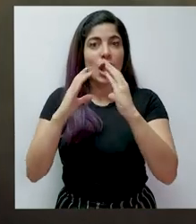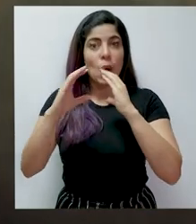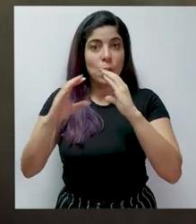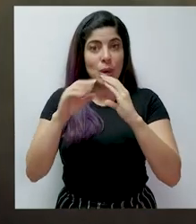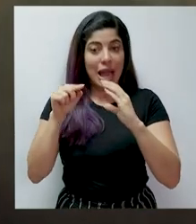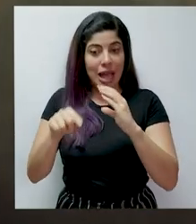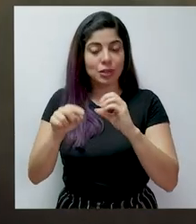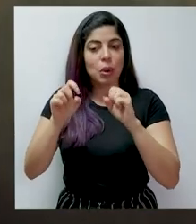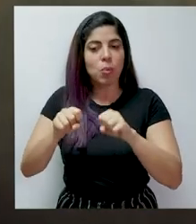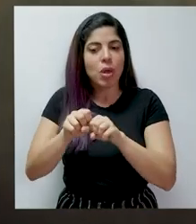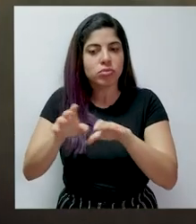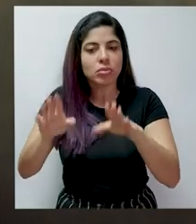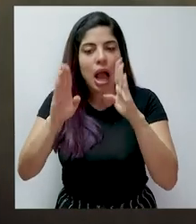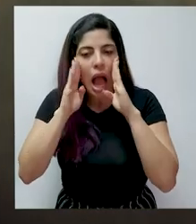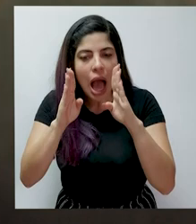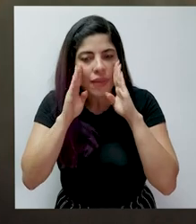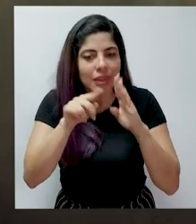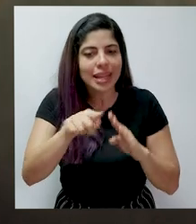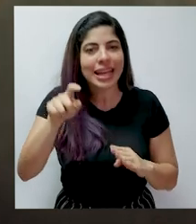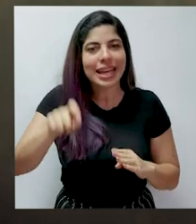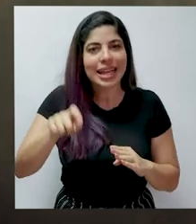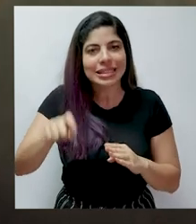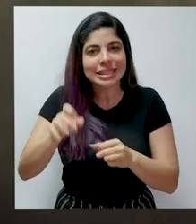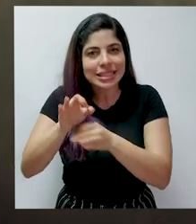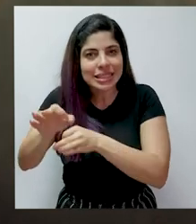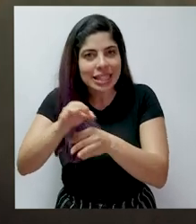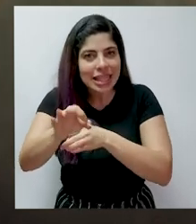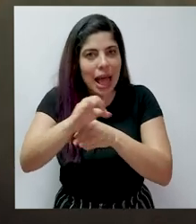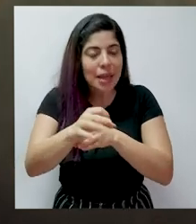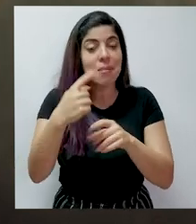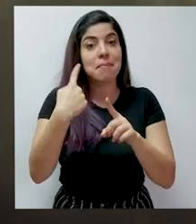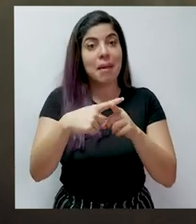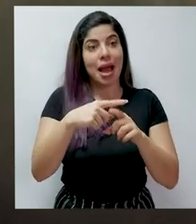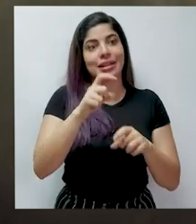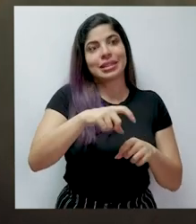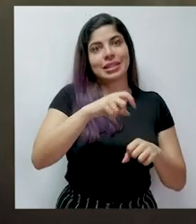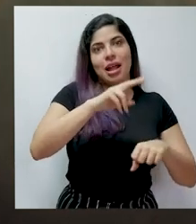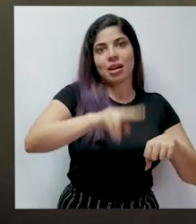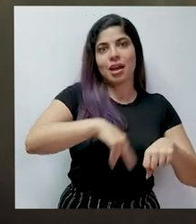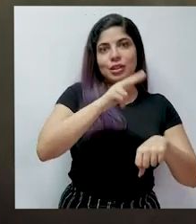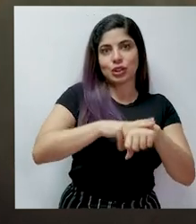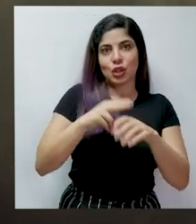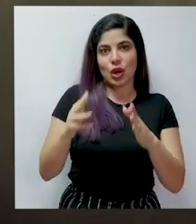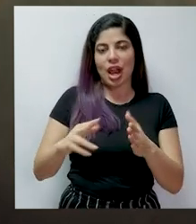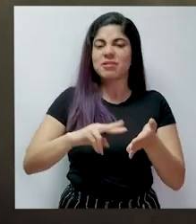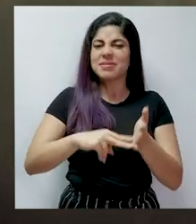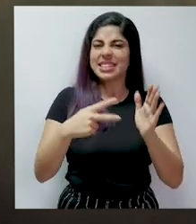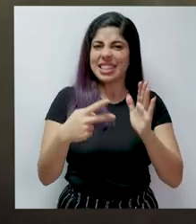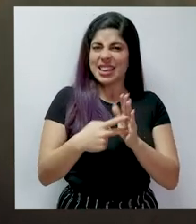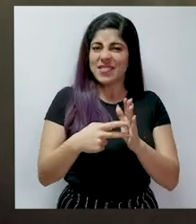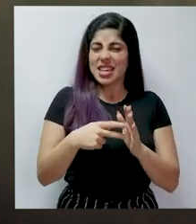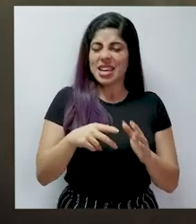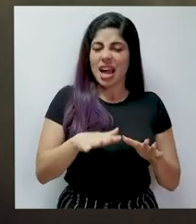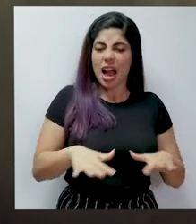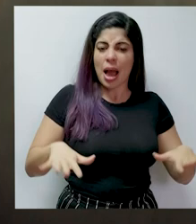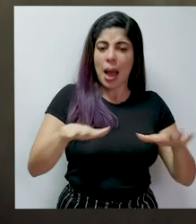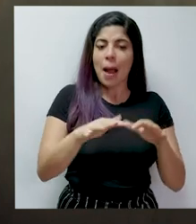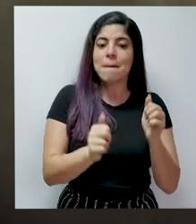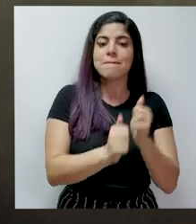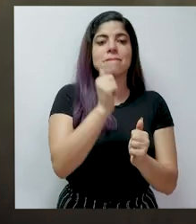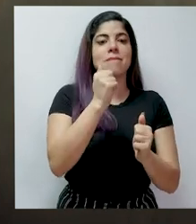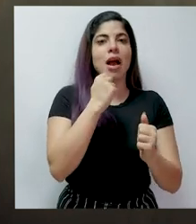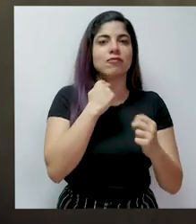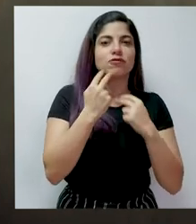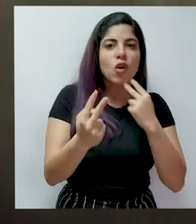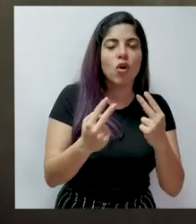Desarrollo de Telecomunicaciones para la atención de necesidades locales y nacionales. En otras palabras, esto